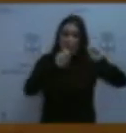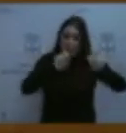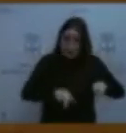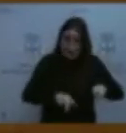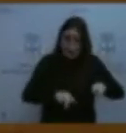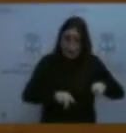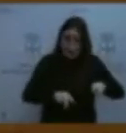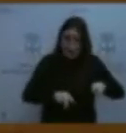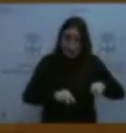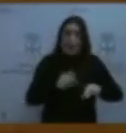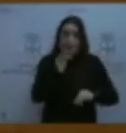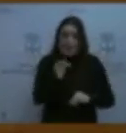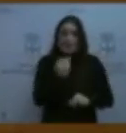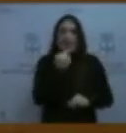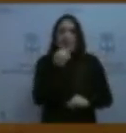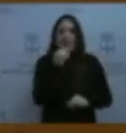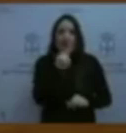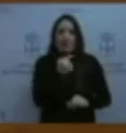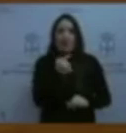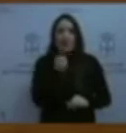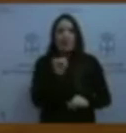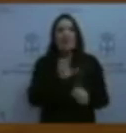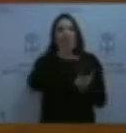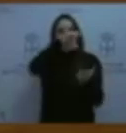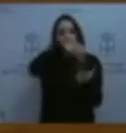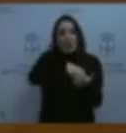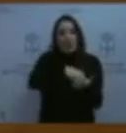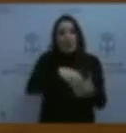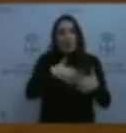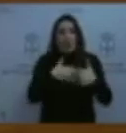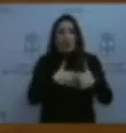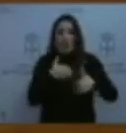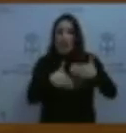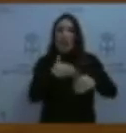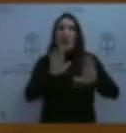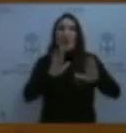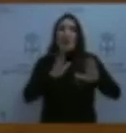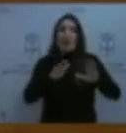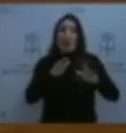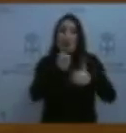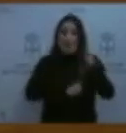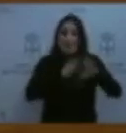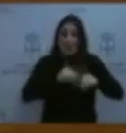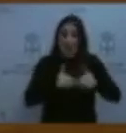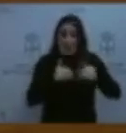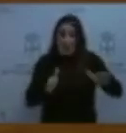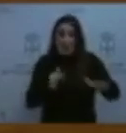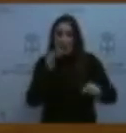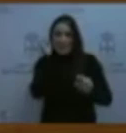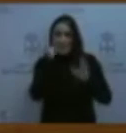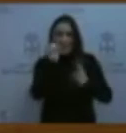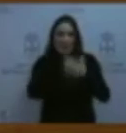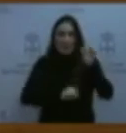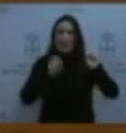correspondiente y que estaba funcionando en centros sin la licencia de apertura y actividad. Como le digo, nos parecen